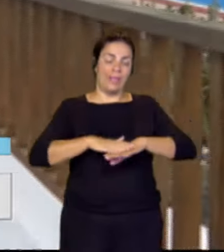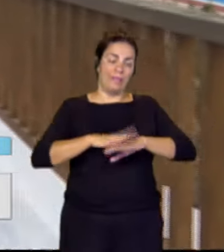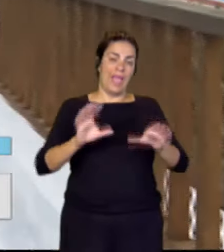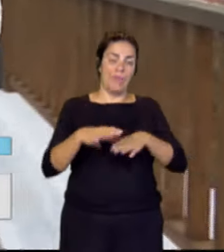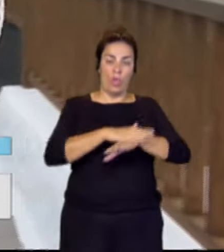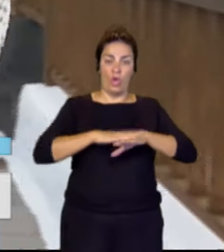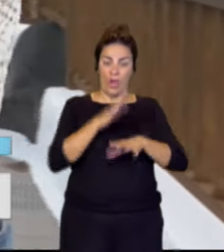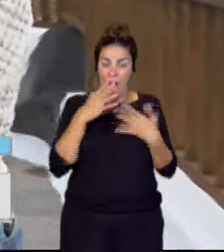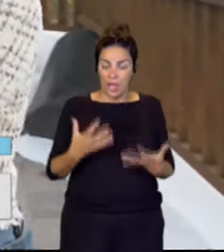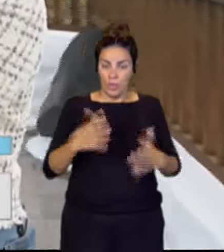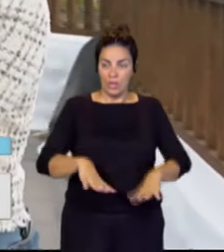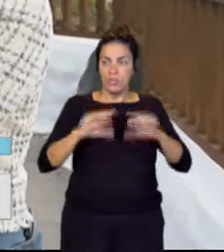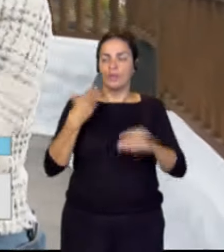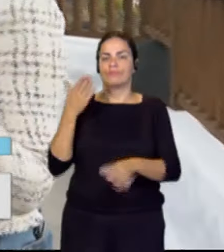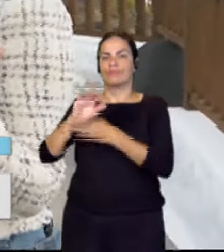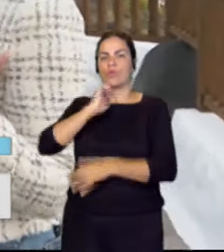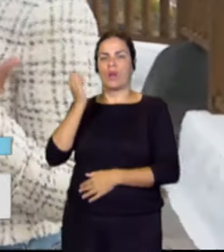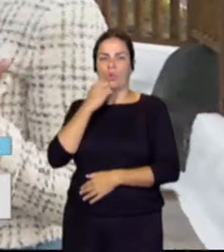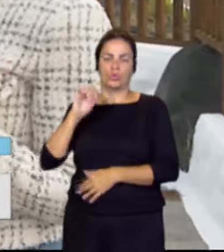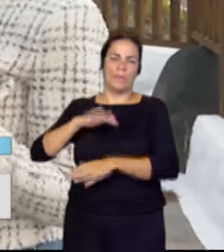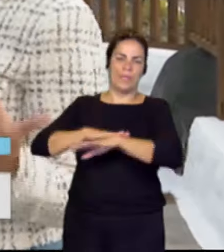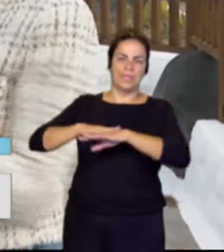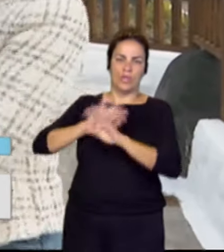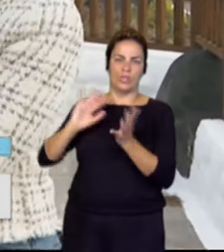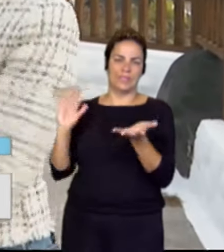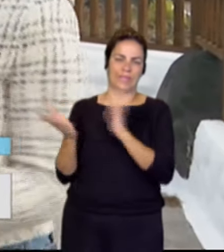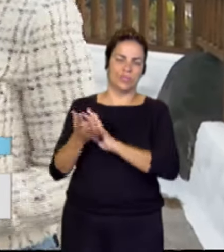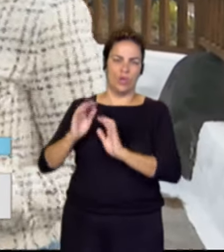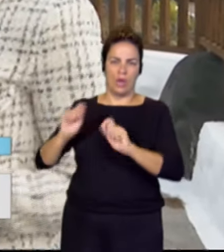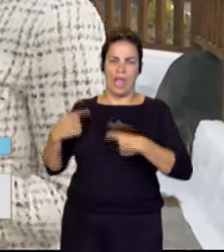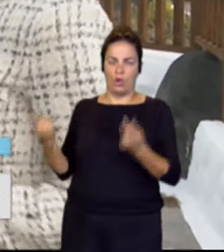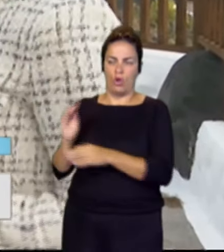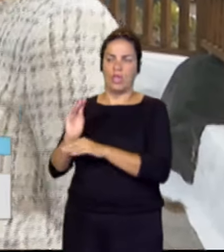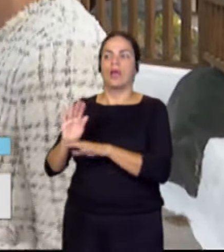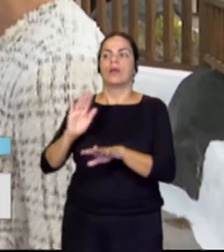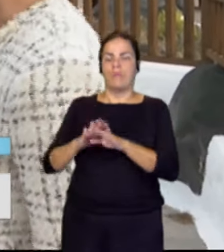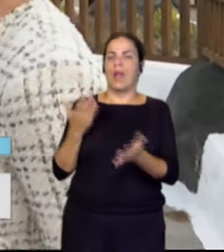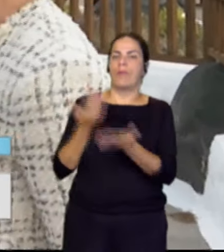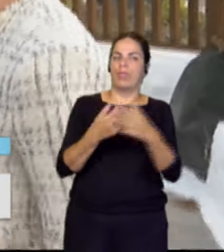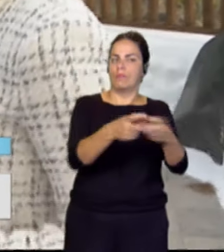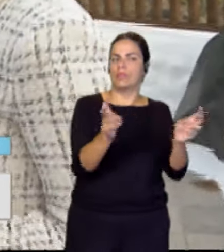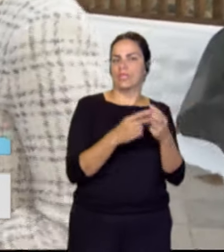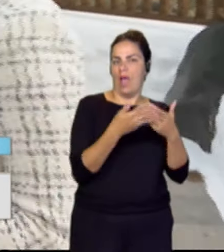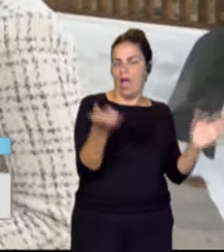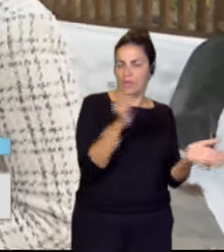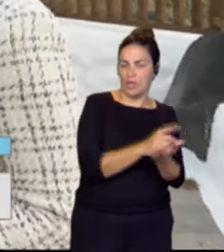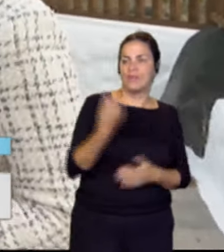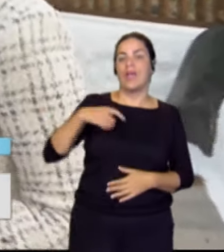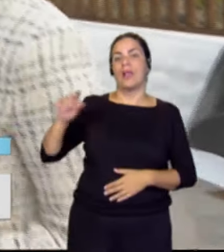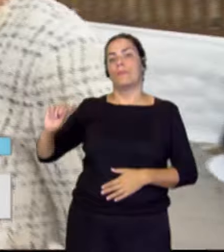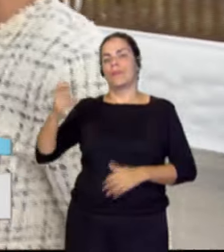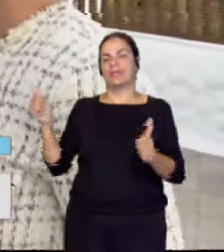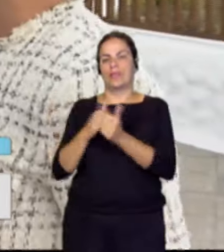un recurso ante el Ministerio de Transición Ecológica pidiendo reabrir esta piscina. Ya nos acompaña el primer teniente de alcalde, Andrés Rodríguez. Andrés, muy buenos días.